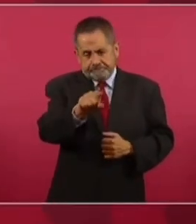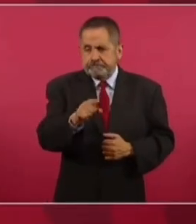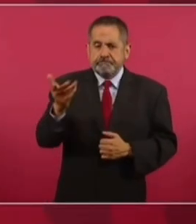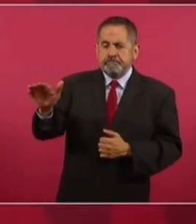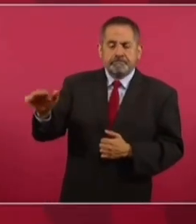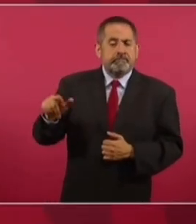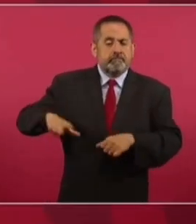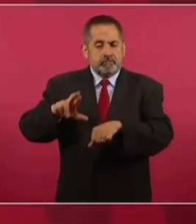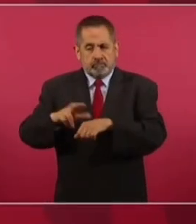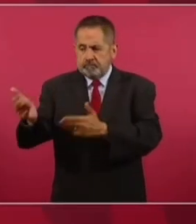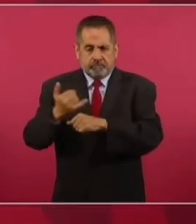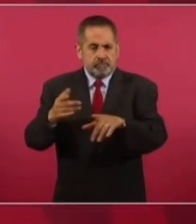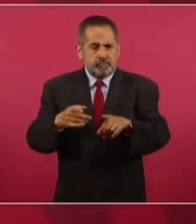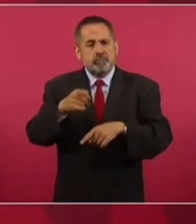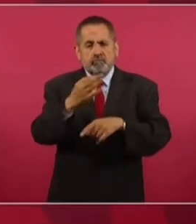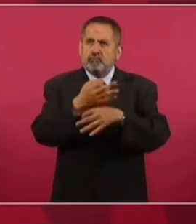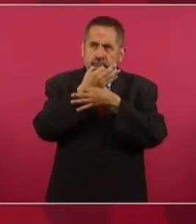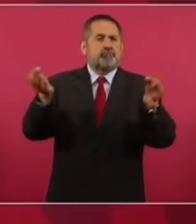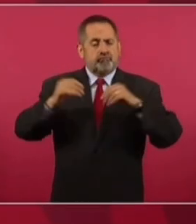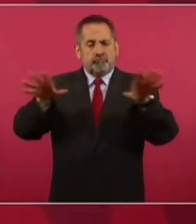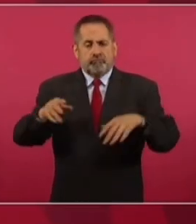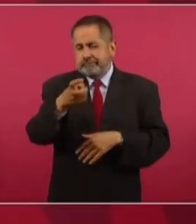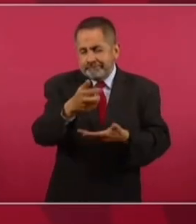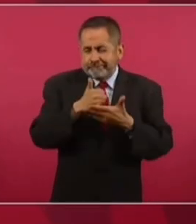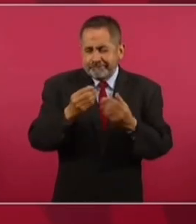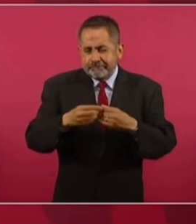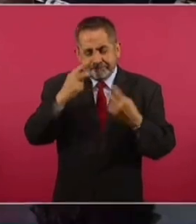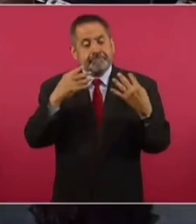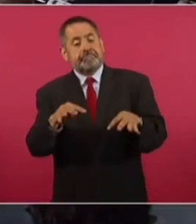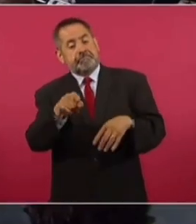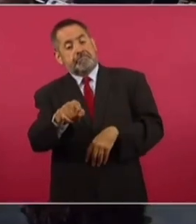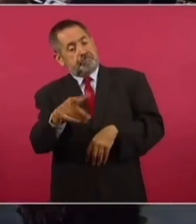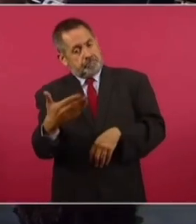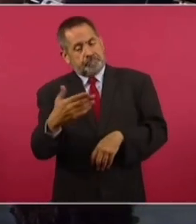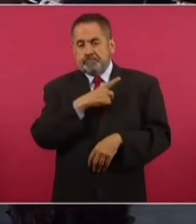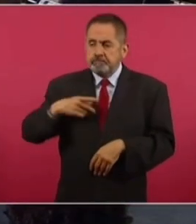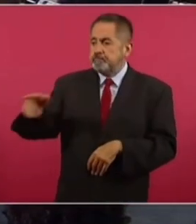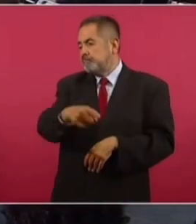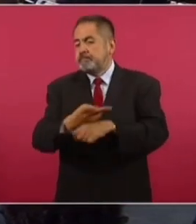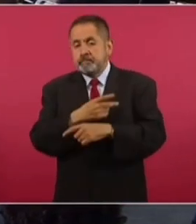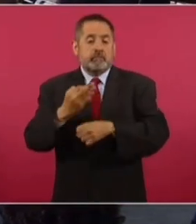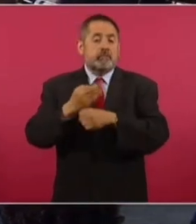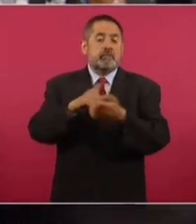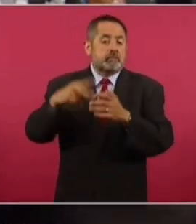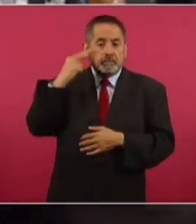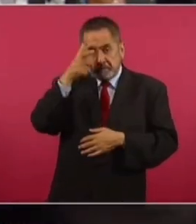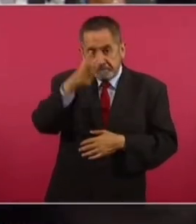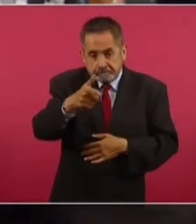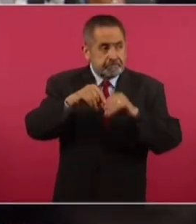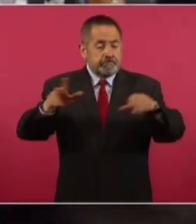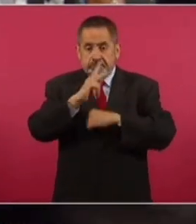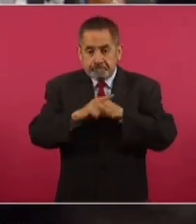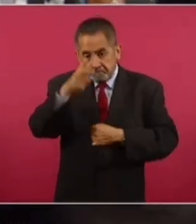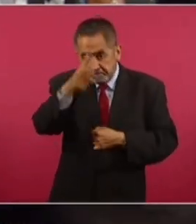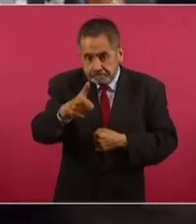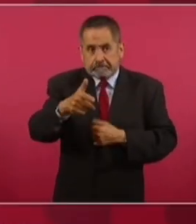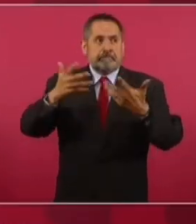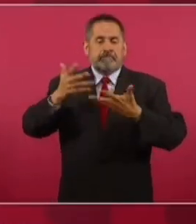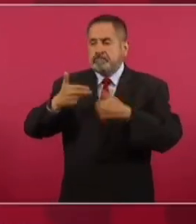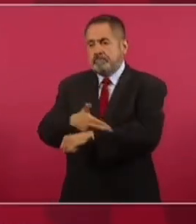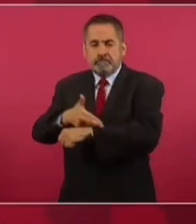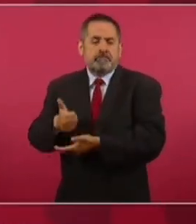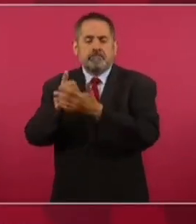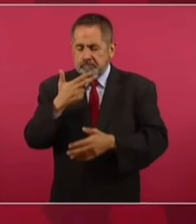gobernador y además ya hiciste la denuncia y eso nos ayuda mucho, porque ya se enteran en Veracruz y en todo el país y